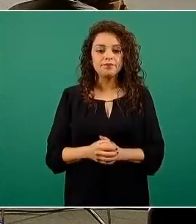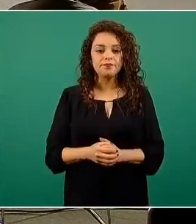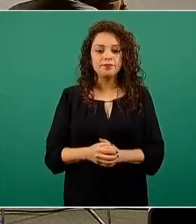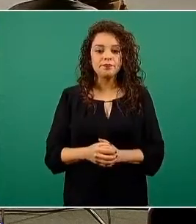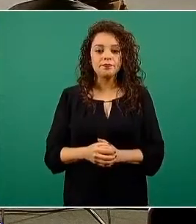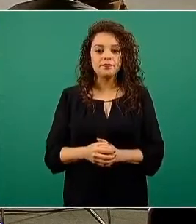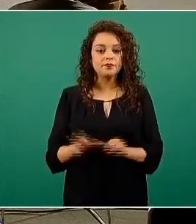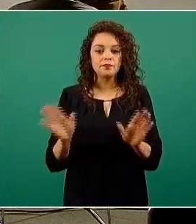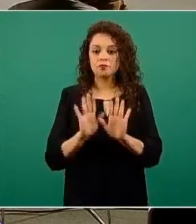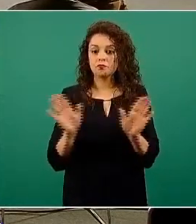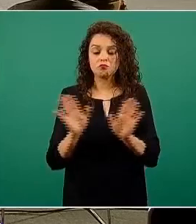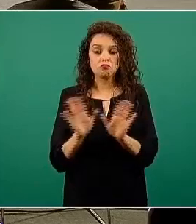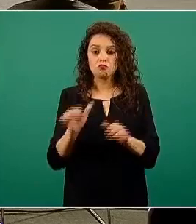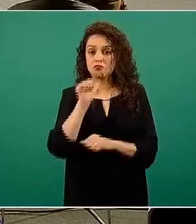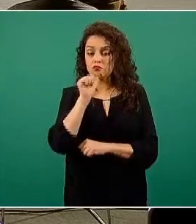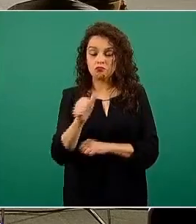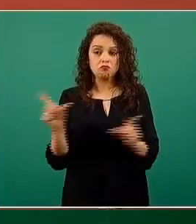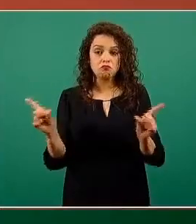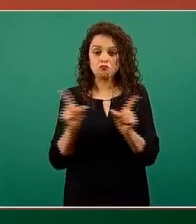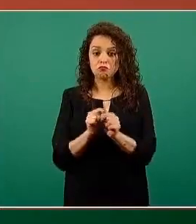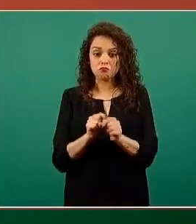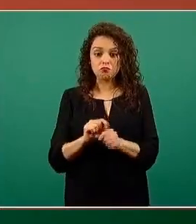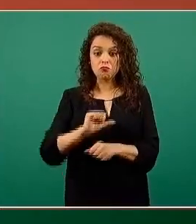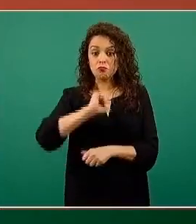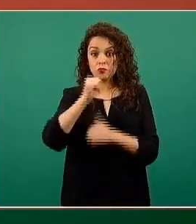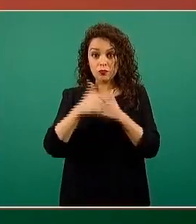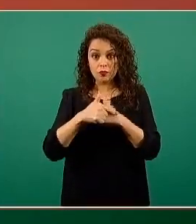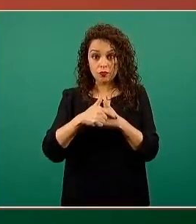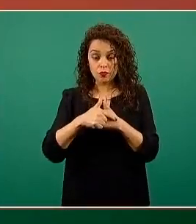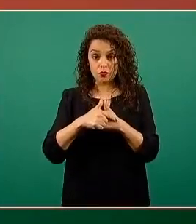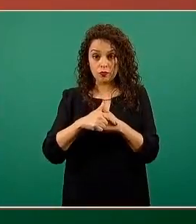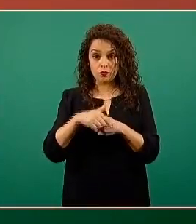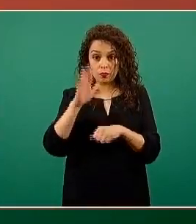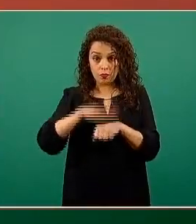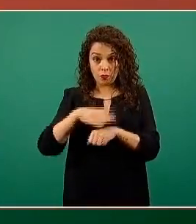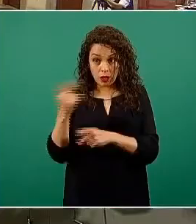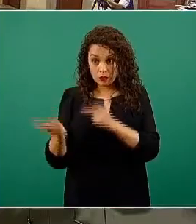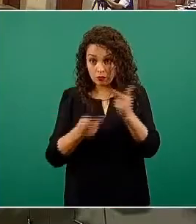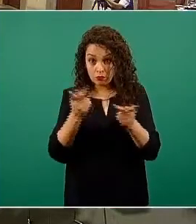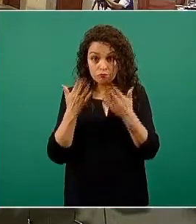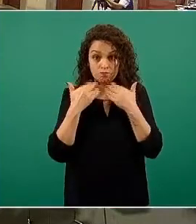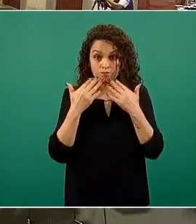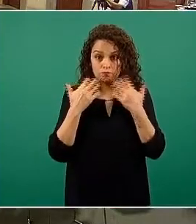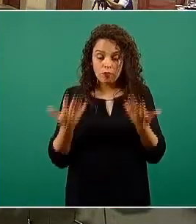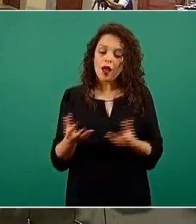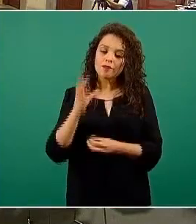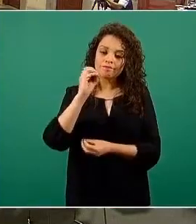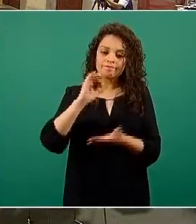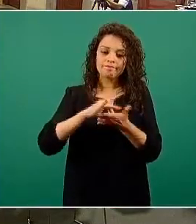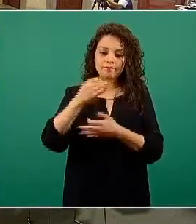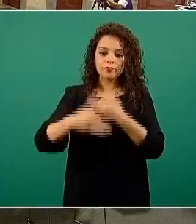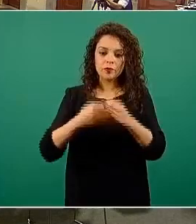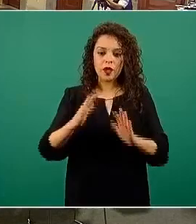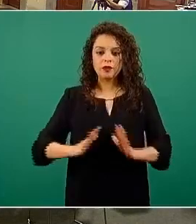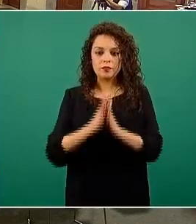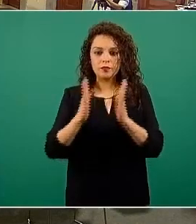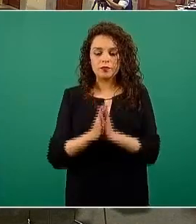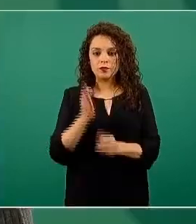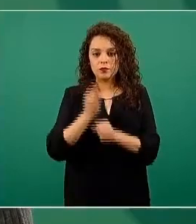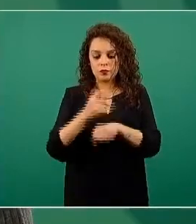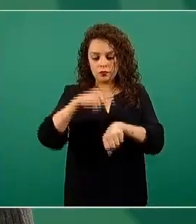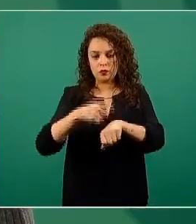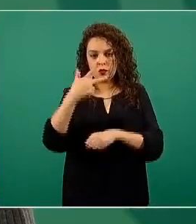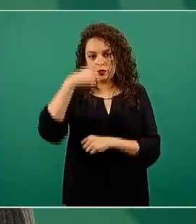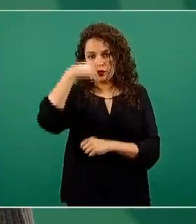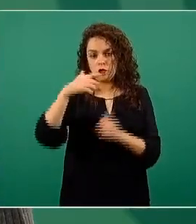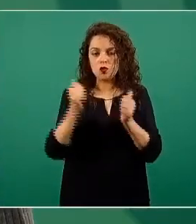Adelante, ya no tendría algo para aclarar si hay alguna otra pregunta. Muy bien, entonces pues les agradecemos a todos por su participación, son las 8 de la